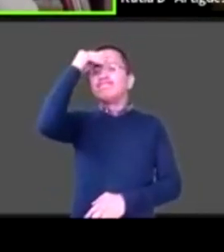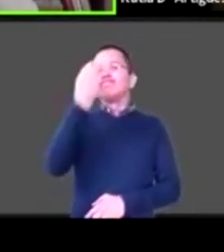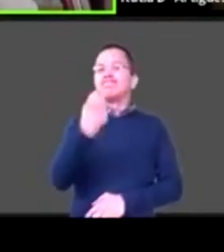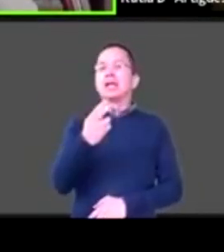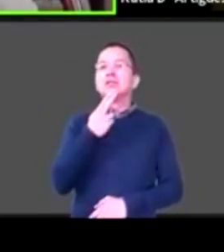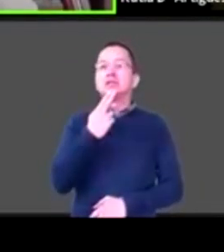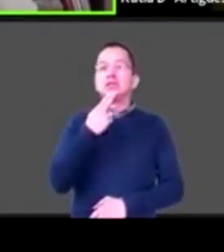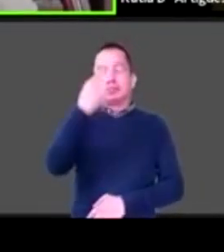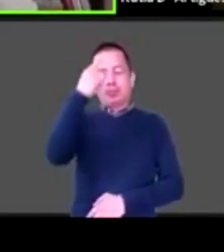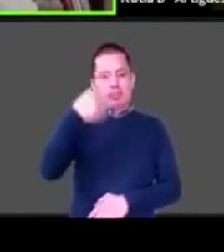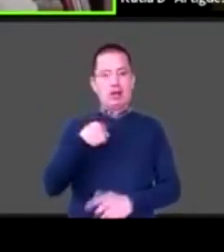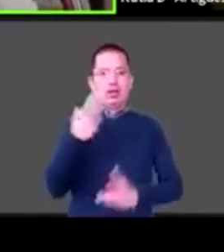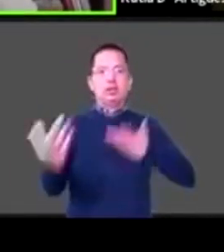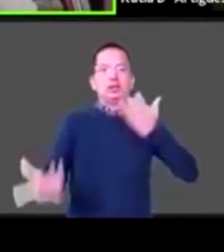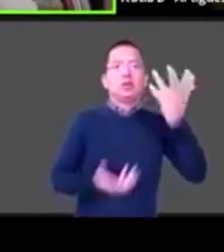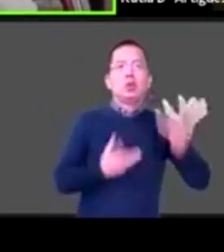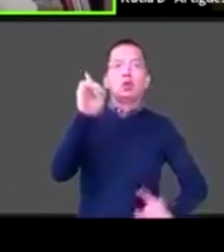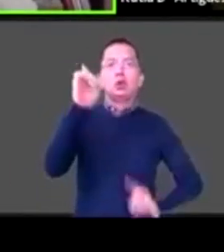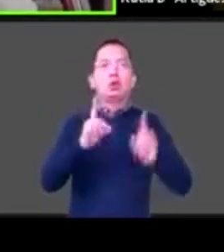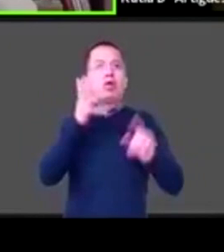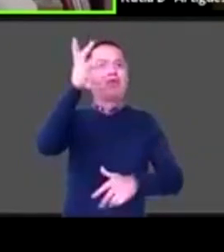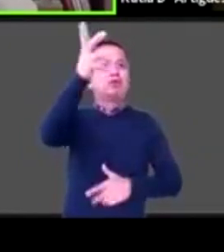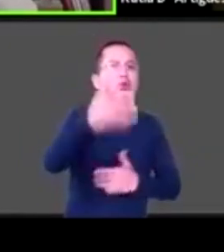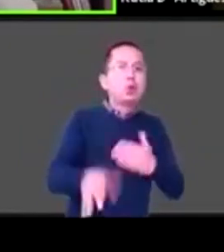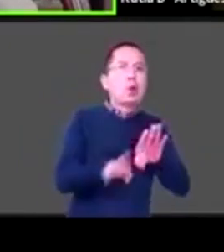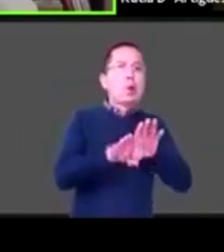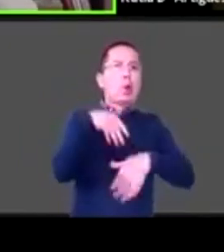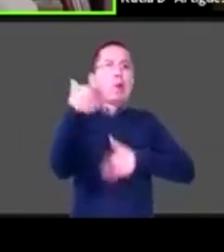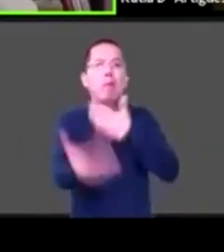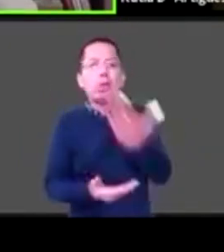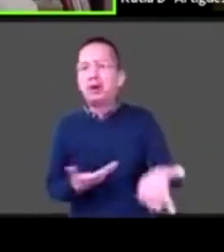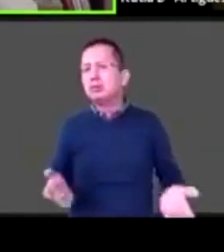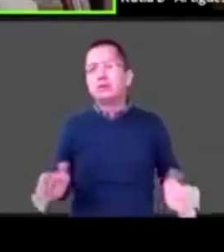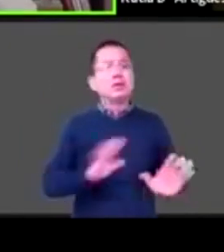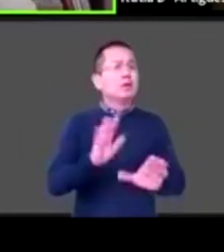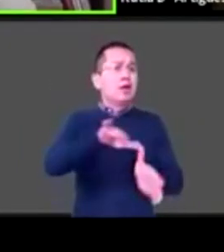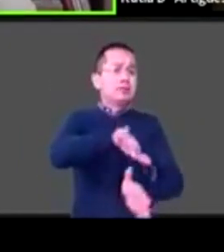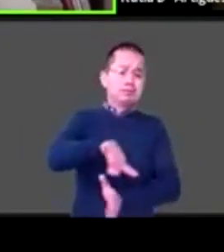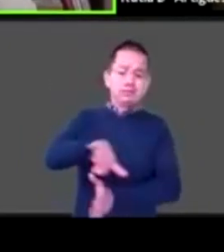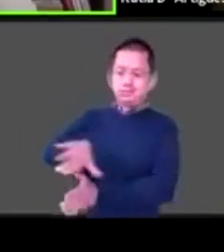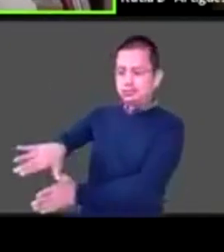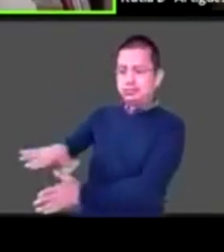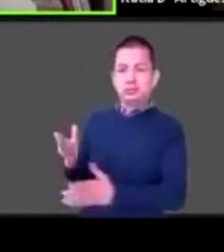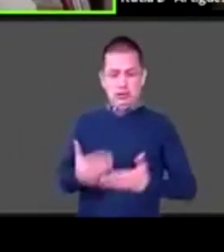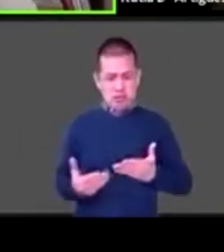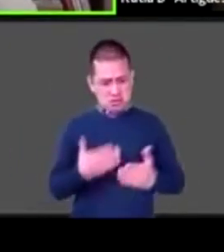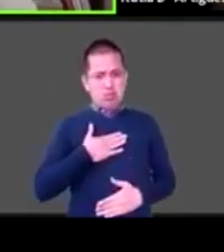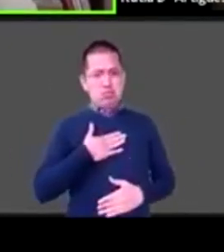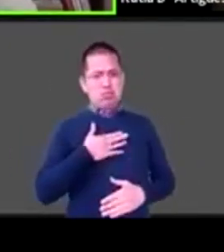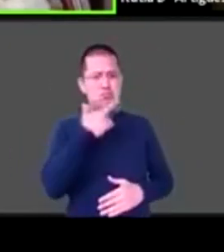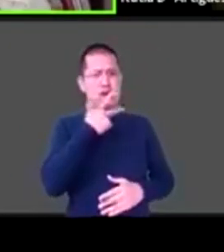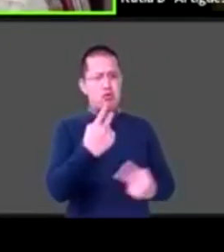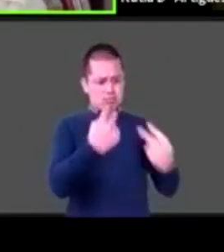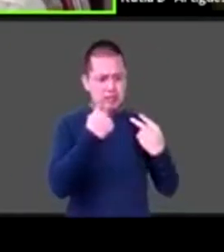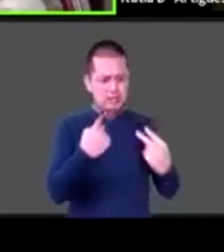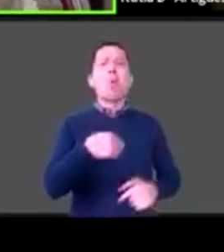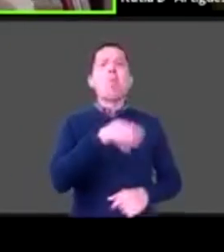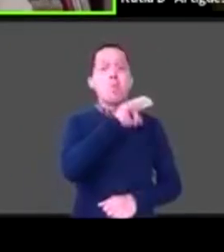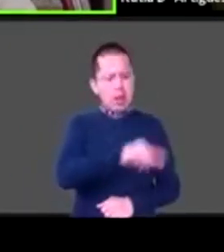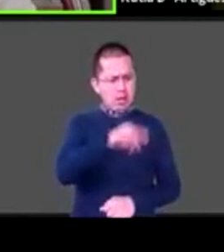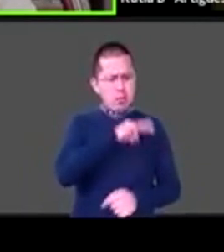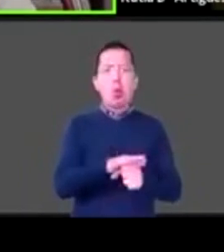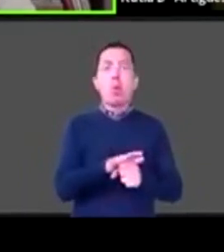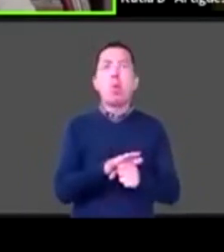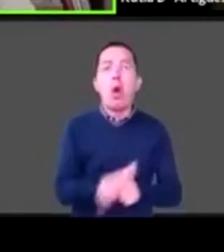incertidumbre que es algo que fluye por nuestras venas ahora y las expectativas o sea tomar las expectativas es